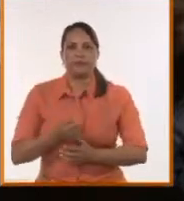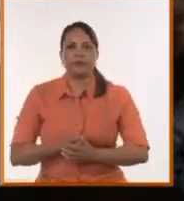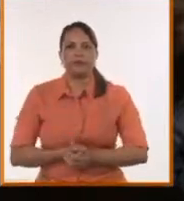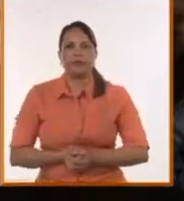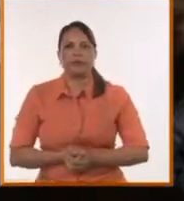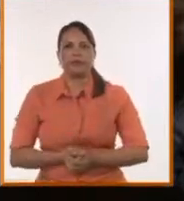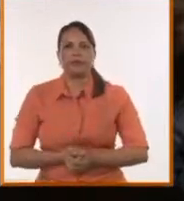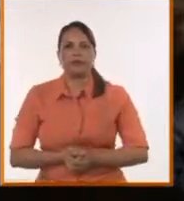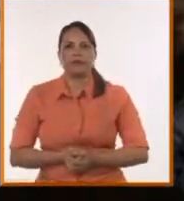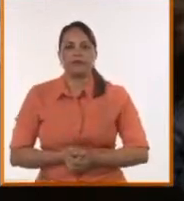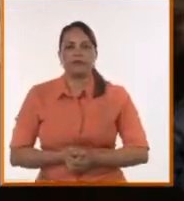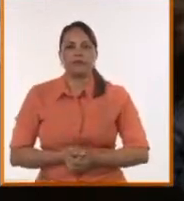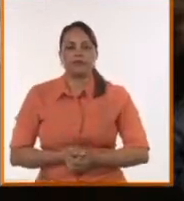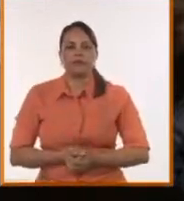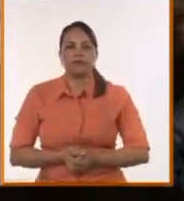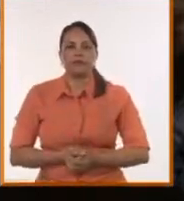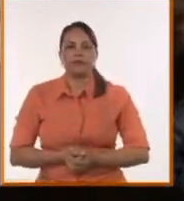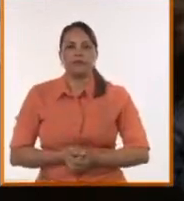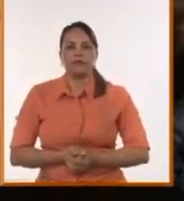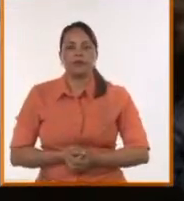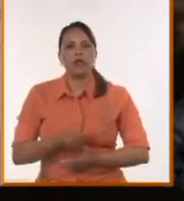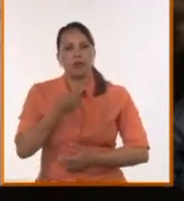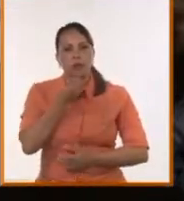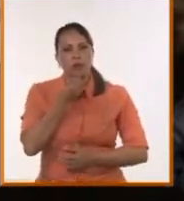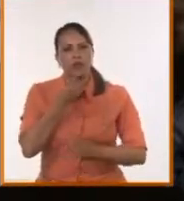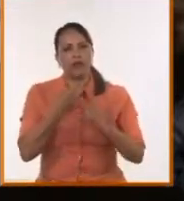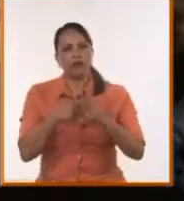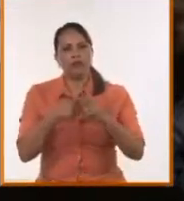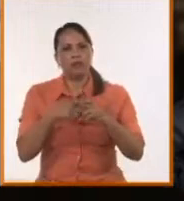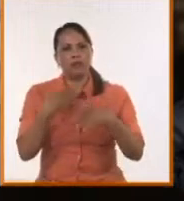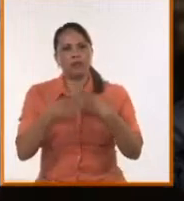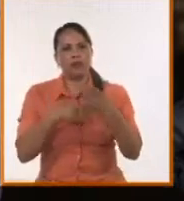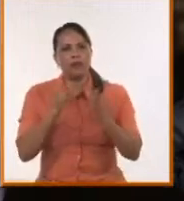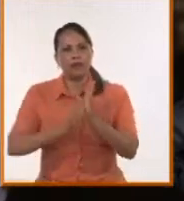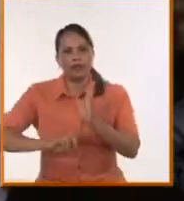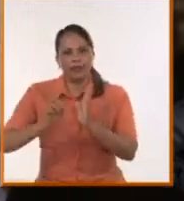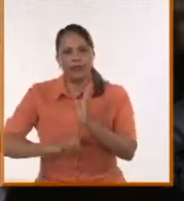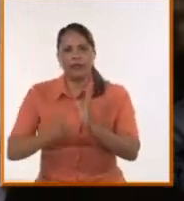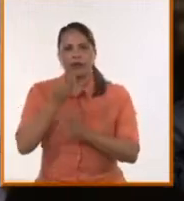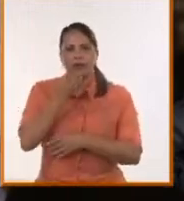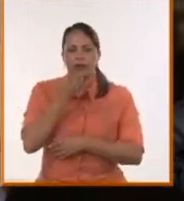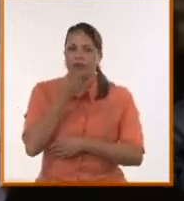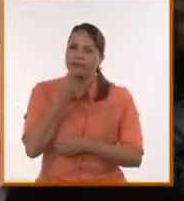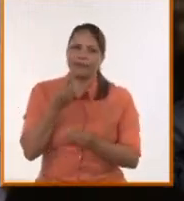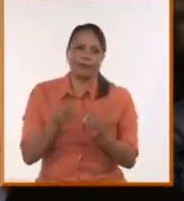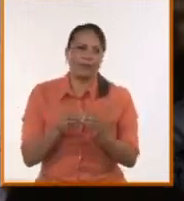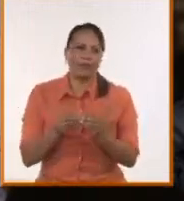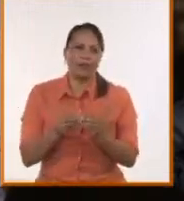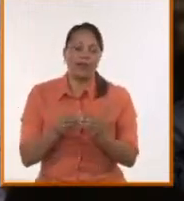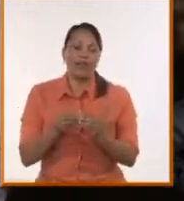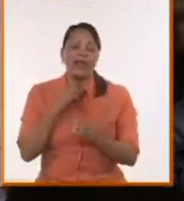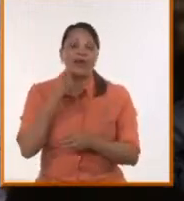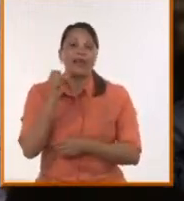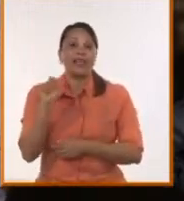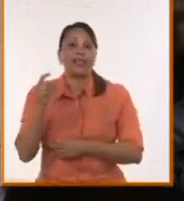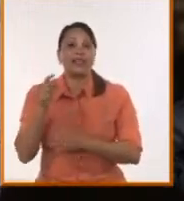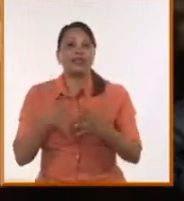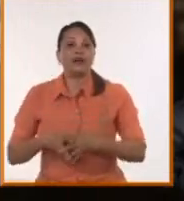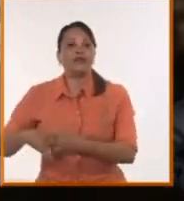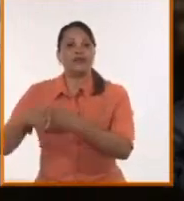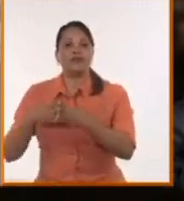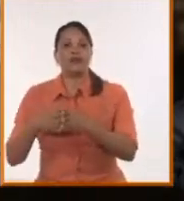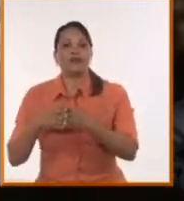no iba a resolver los problemas de Cuba. electricidad, ni iba a resolver los problemas de la comida, porque la lógica del capital no resuelve esos